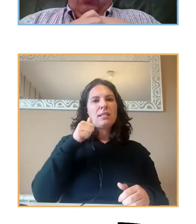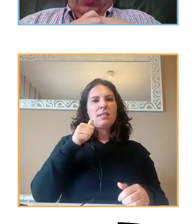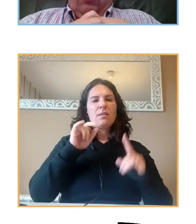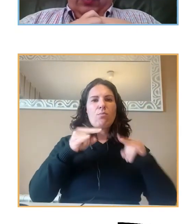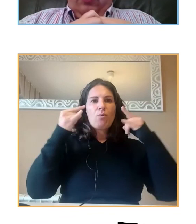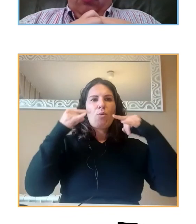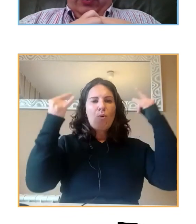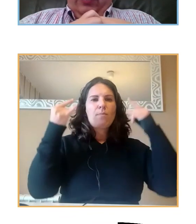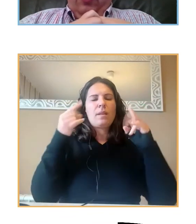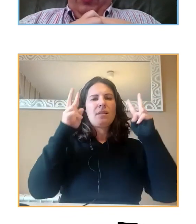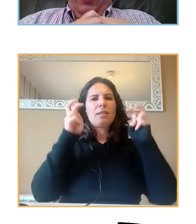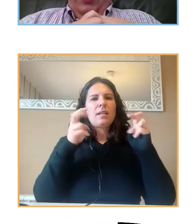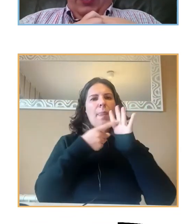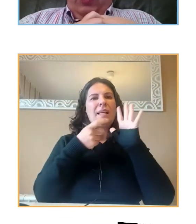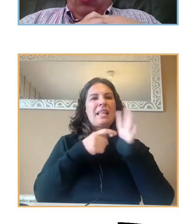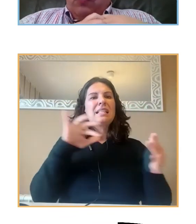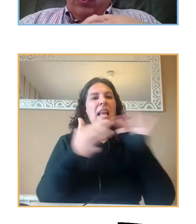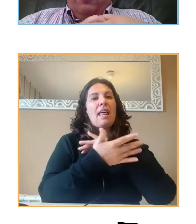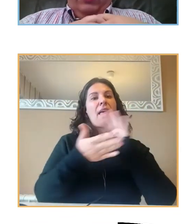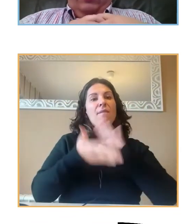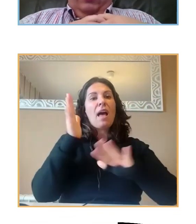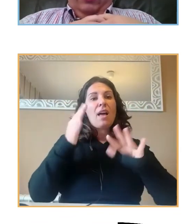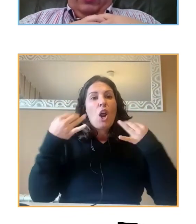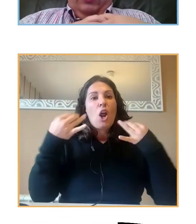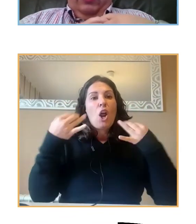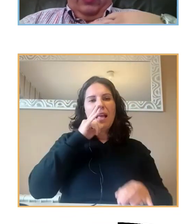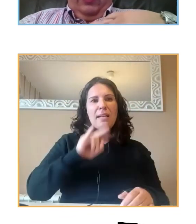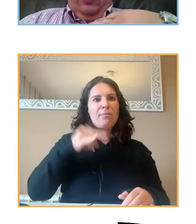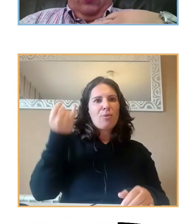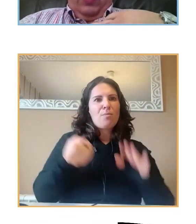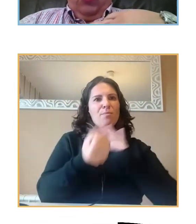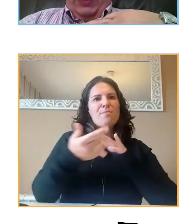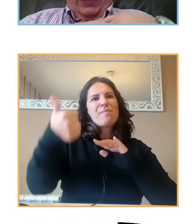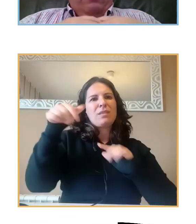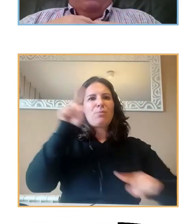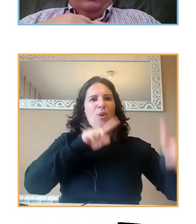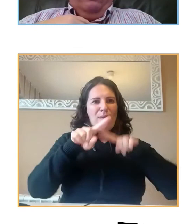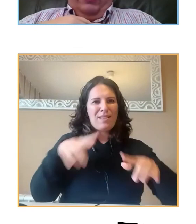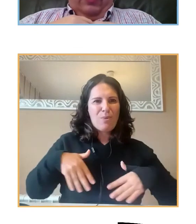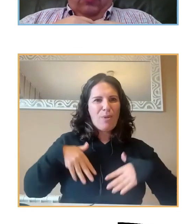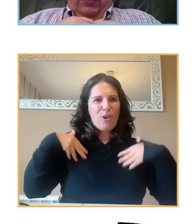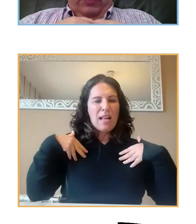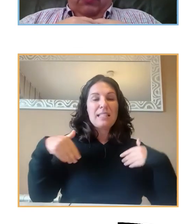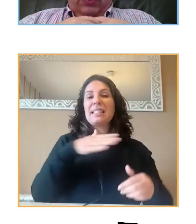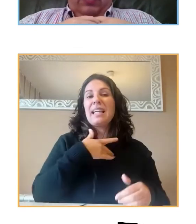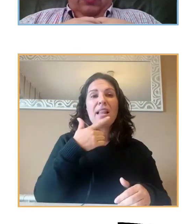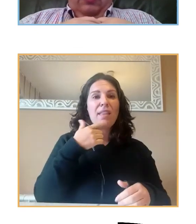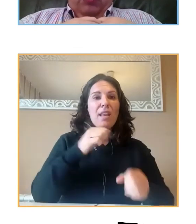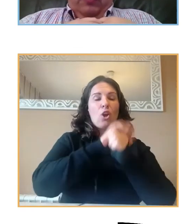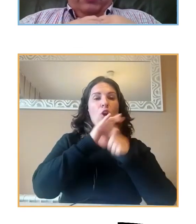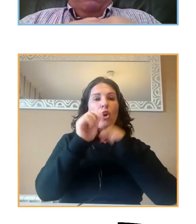retornando a la normalidad. Esto es muy importante y quiere decir que cuando se acabe la pandemia del coronavirus,